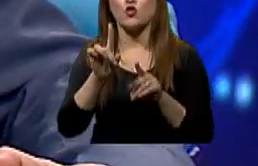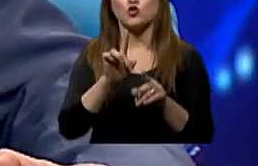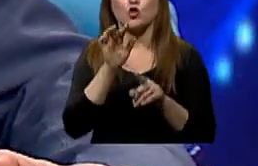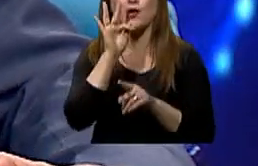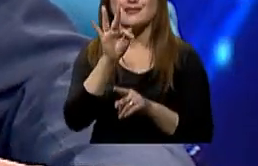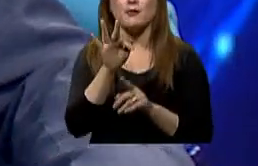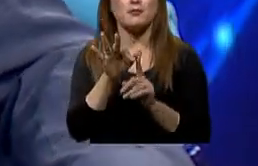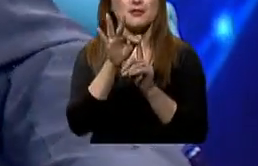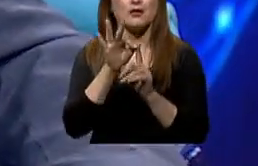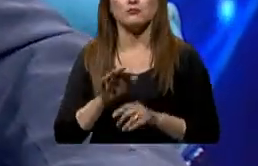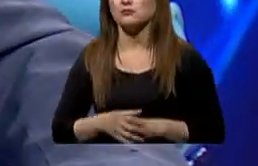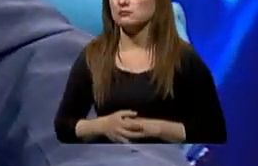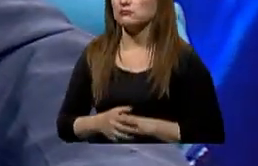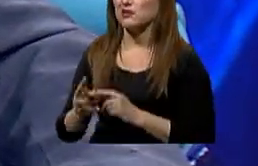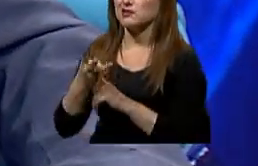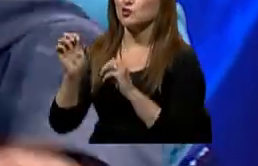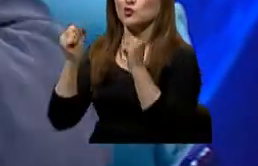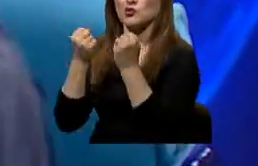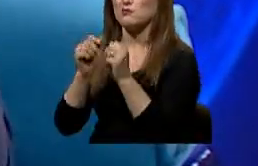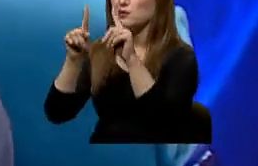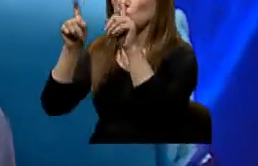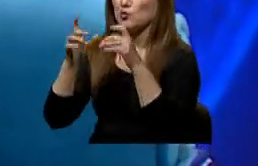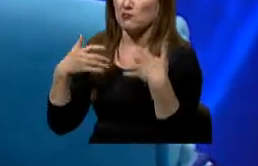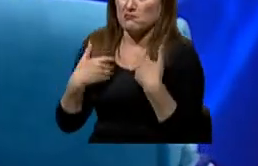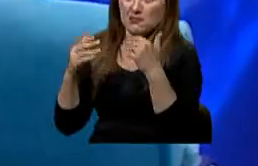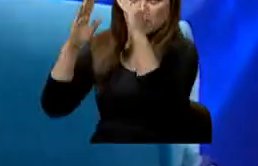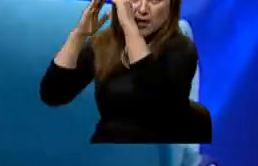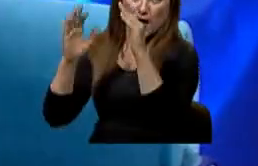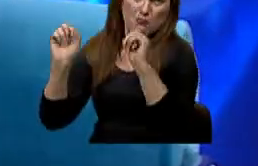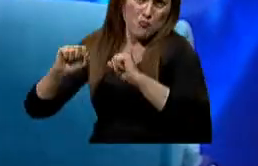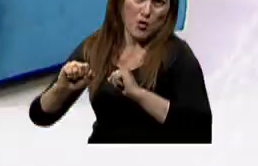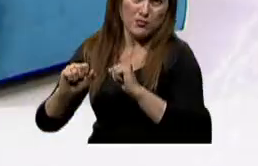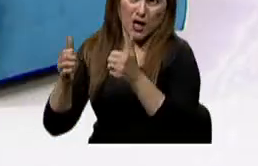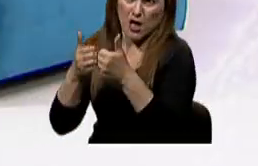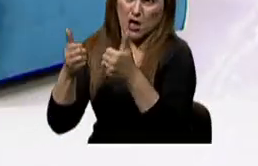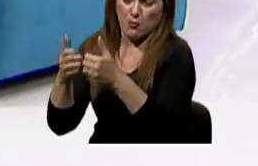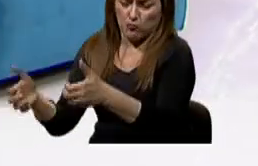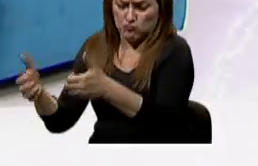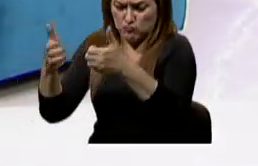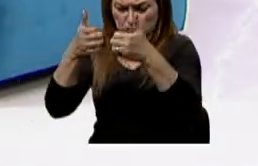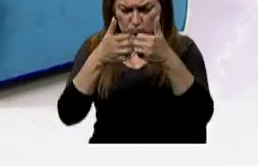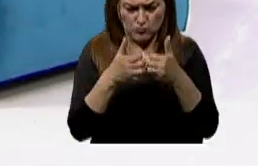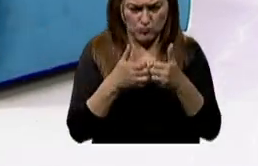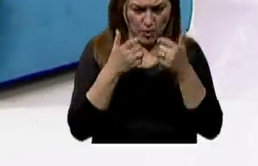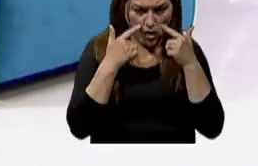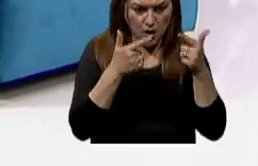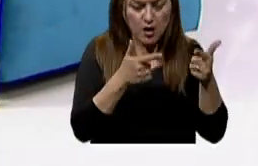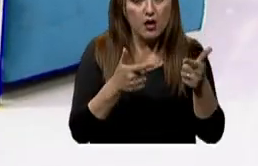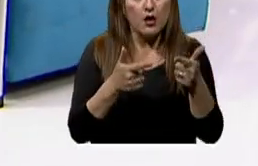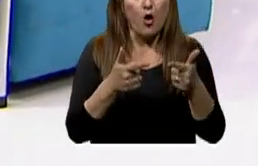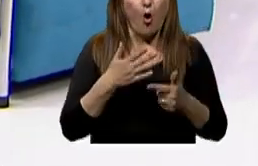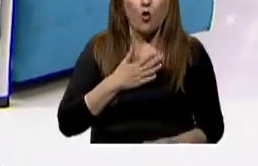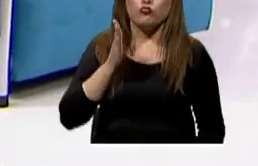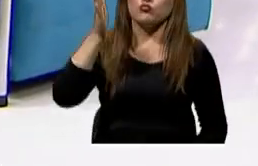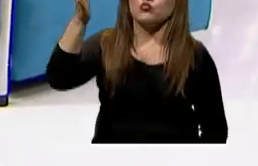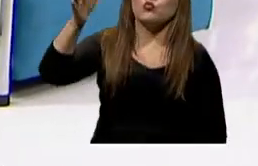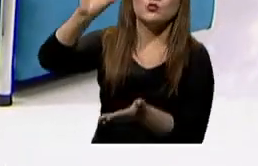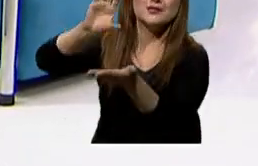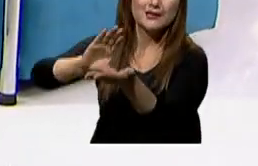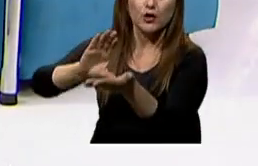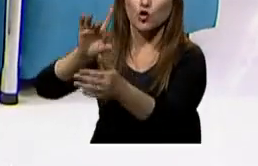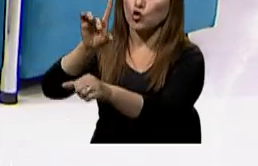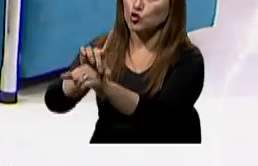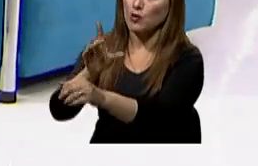preguntas sobre este tipo de test, es decir, ¿lo hago en mi casa, me mandan un equipo y se monitoriza o tengo que ir al